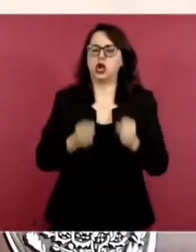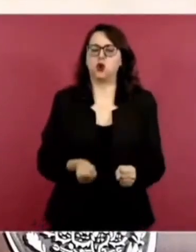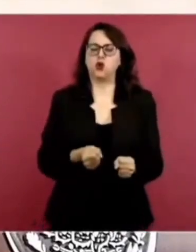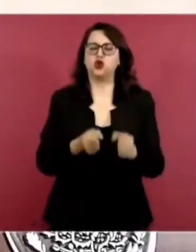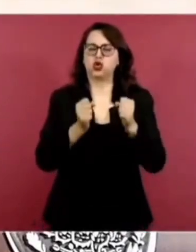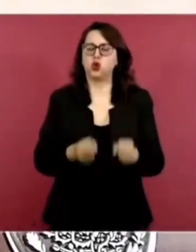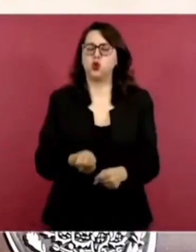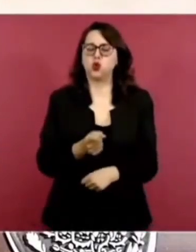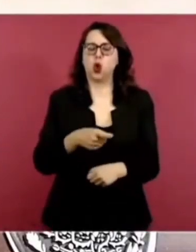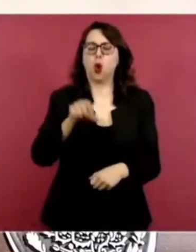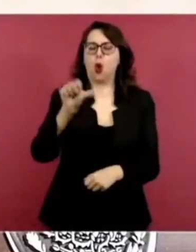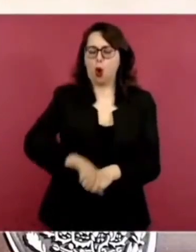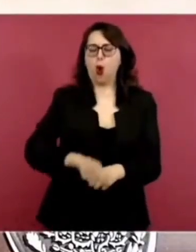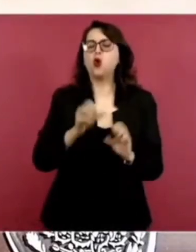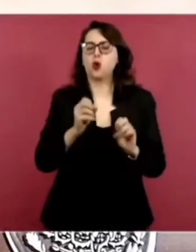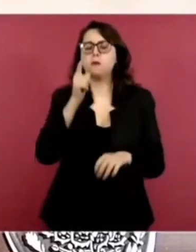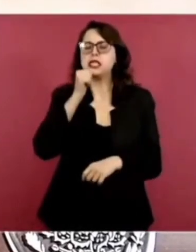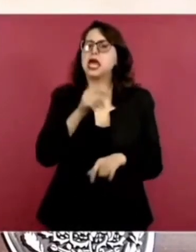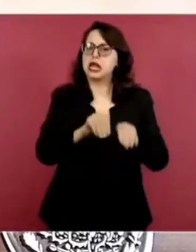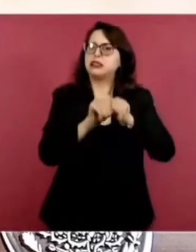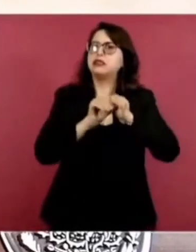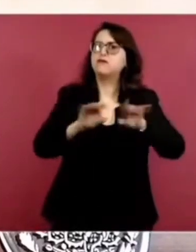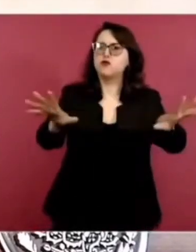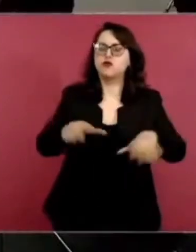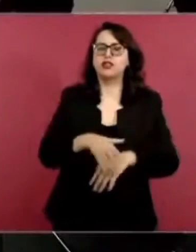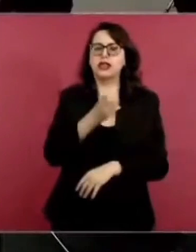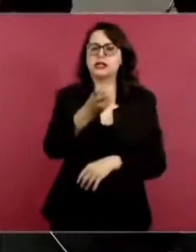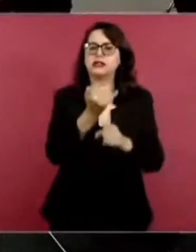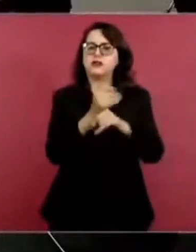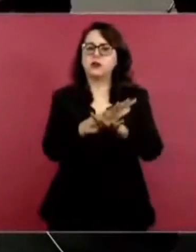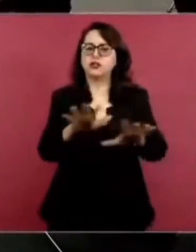en el Reforma también. Sí. ¿Eh?